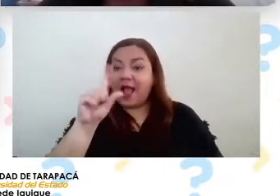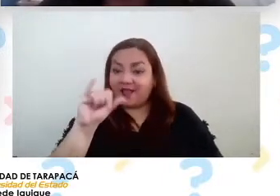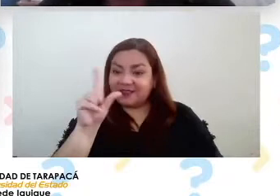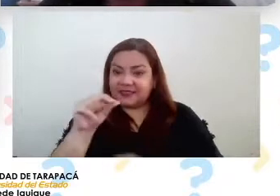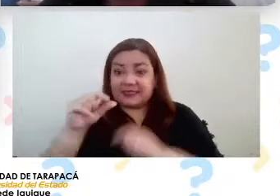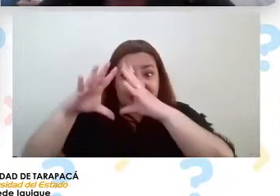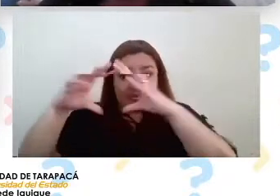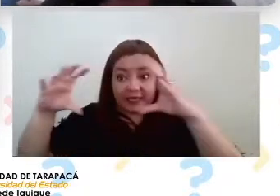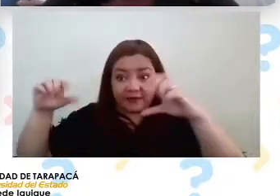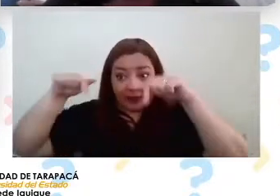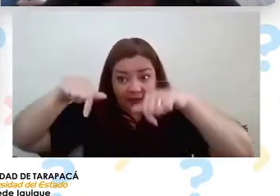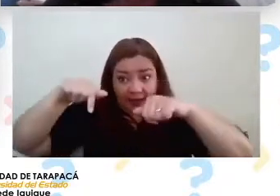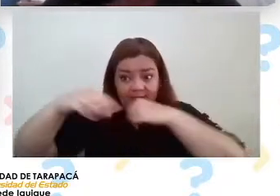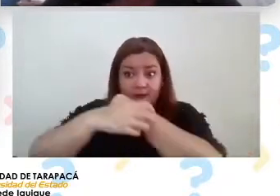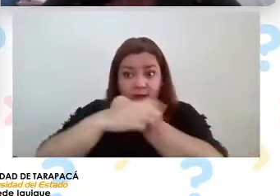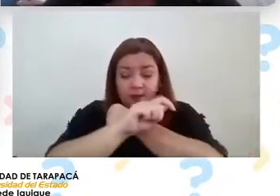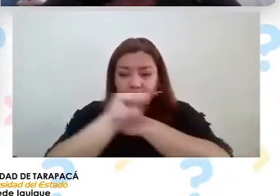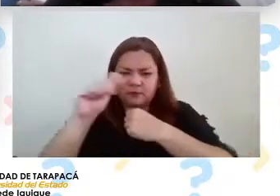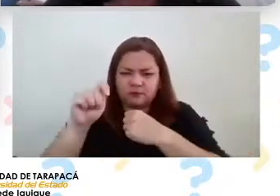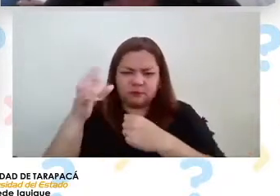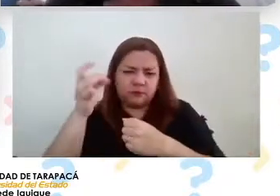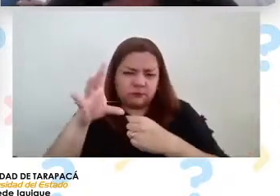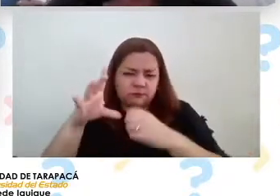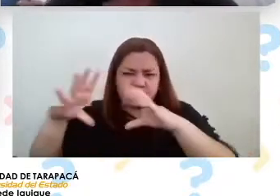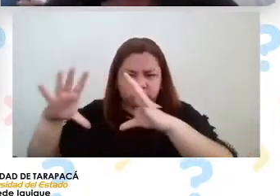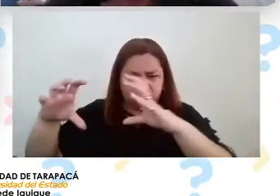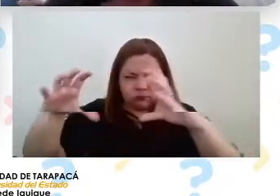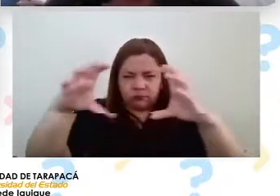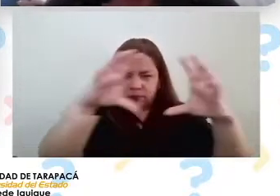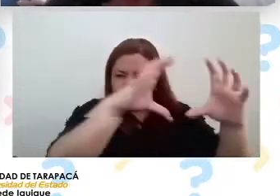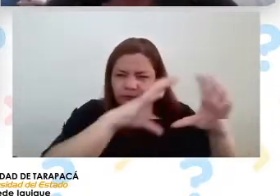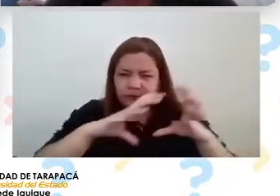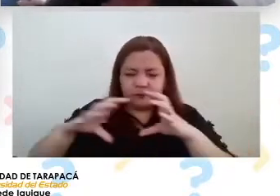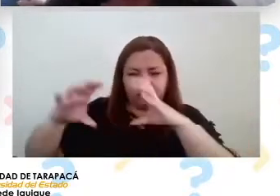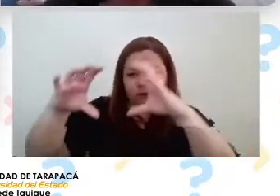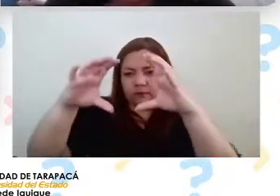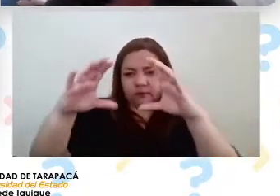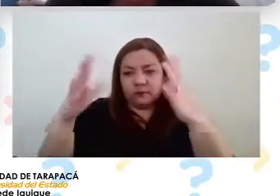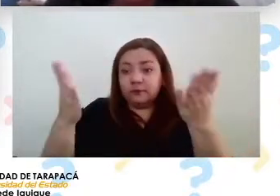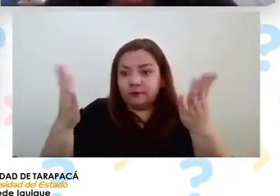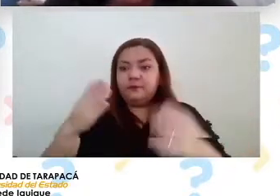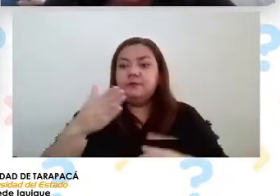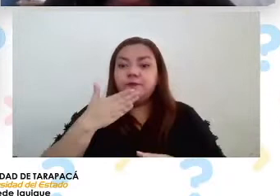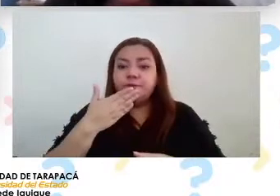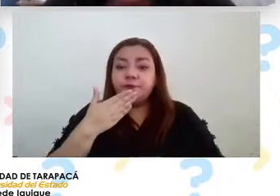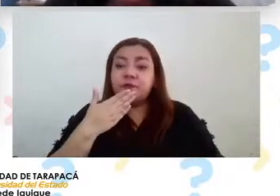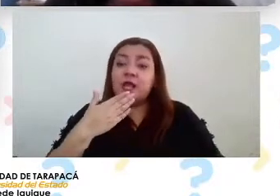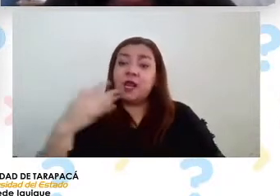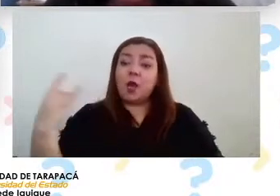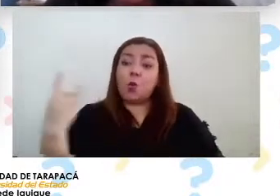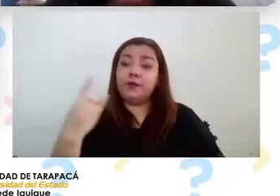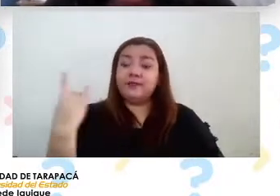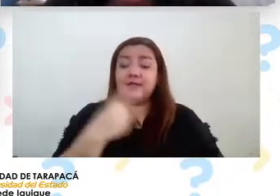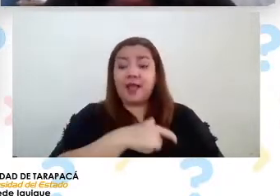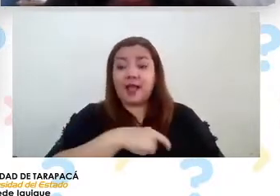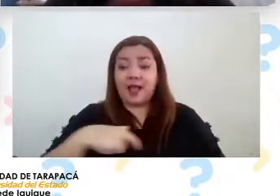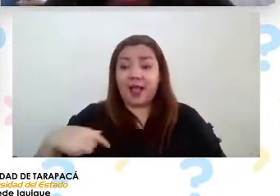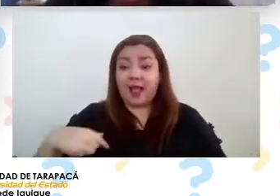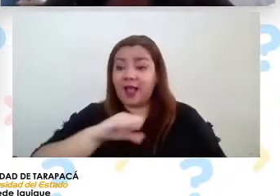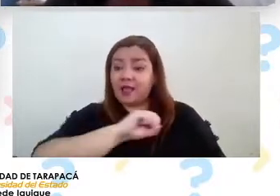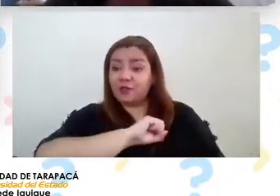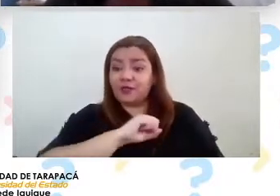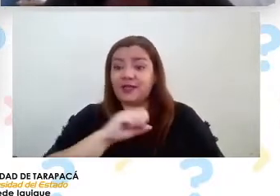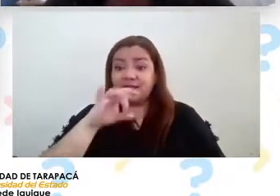solo es un oasis de niebla, sino que además la estación, la Pontificia Universidad Católica de Chile tiene aquí